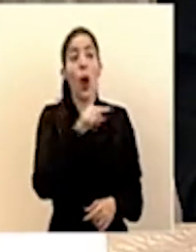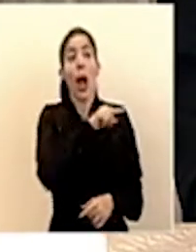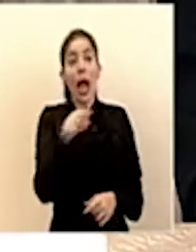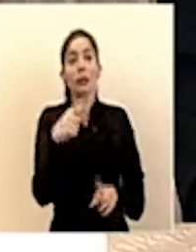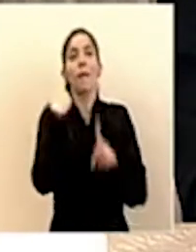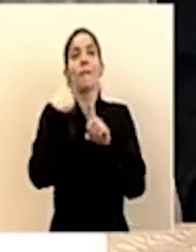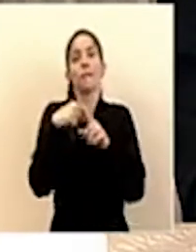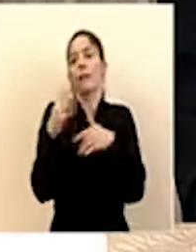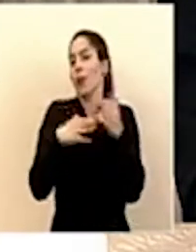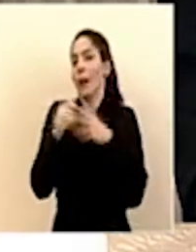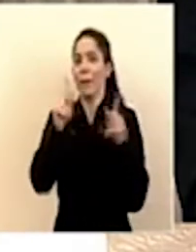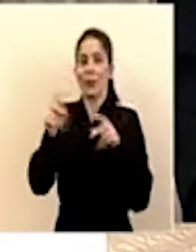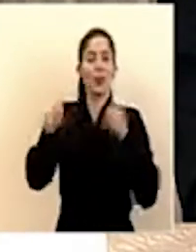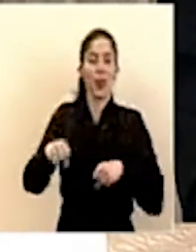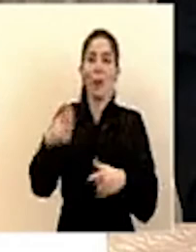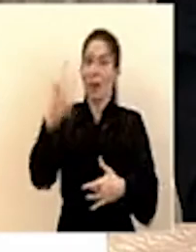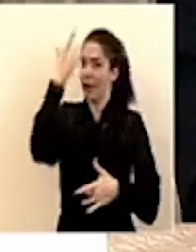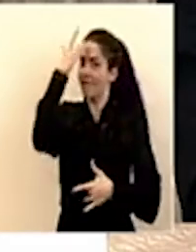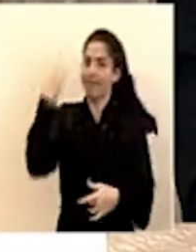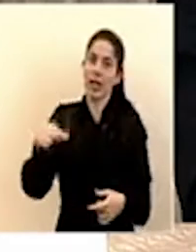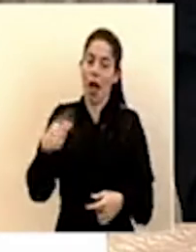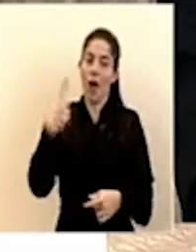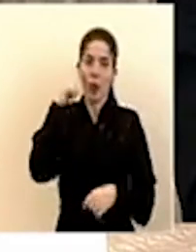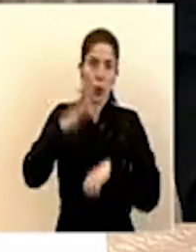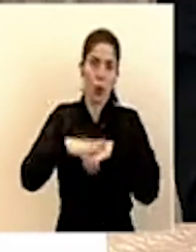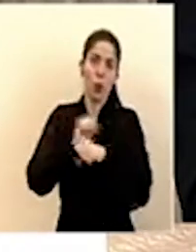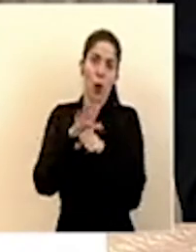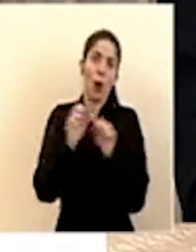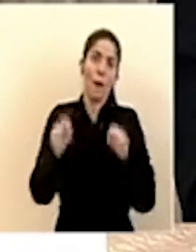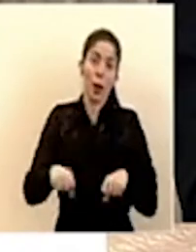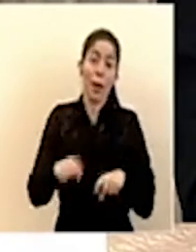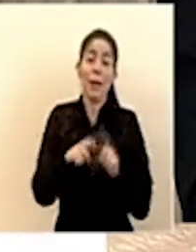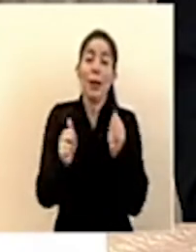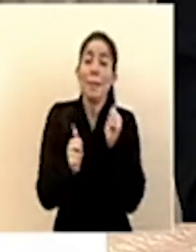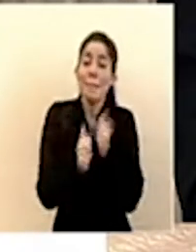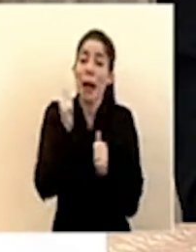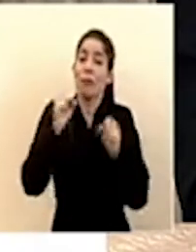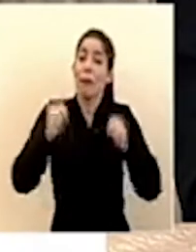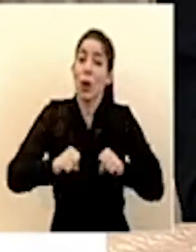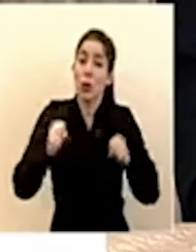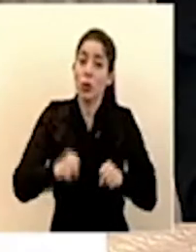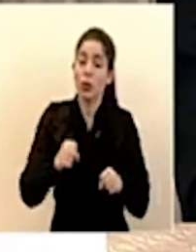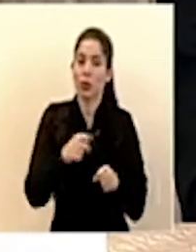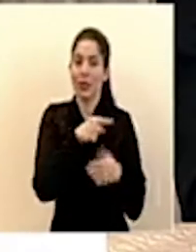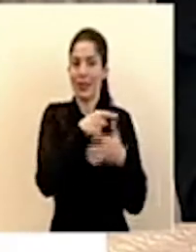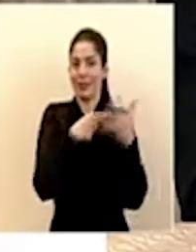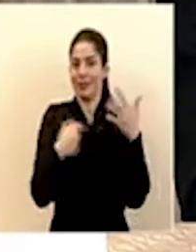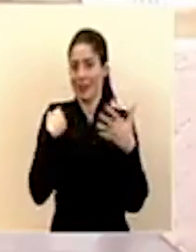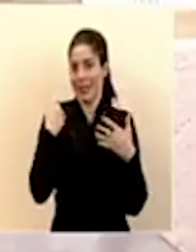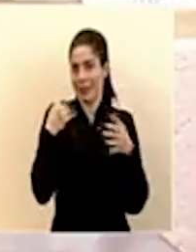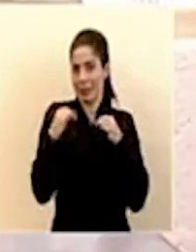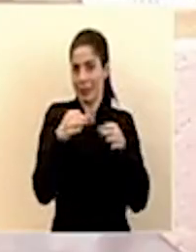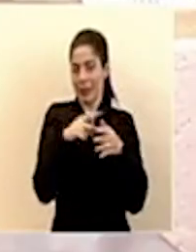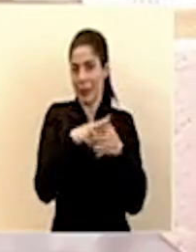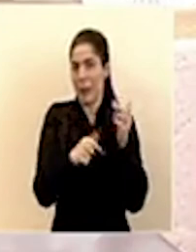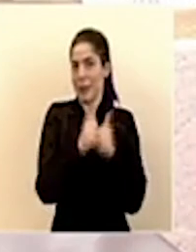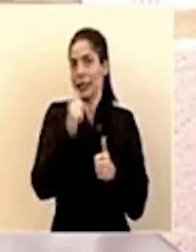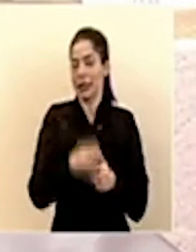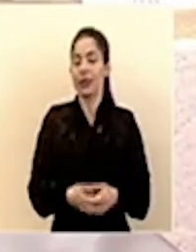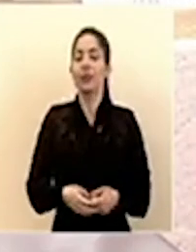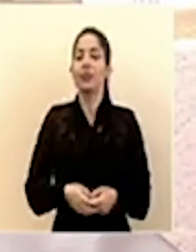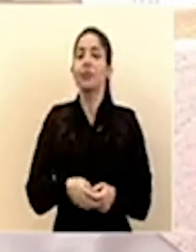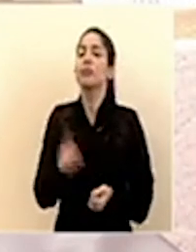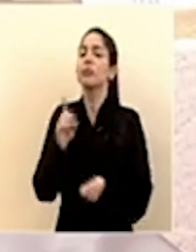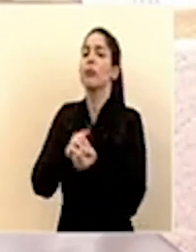en realidad puede enfermar gravemente por COVID-19 pero los más susceptibles son los que acabo de mencionar doctor Macaya